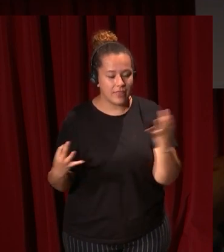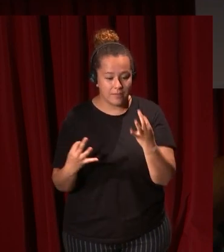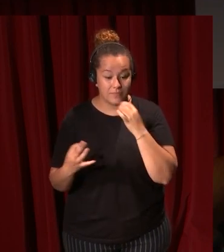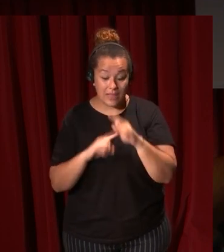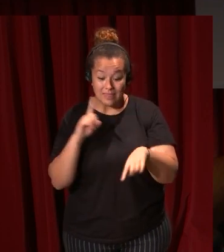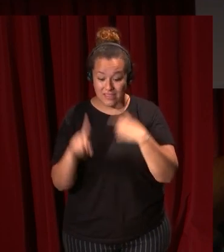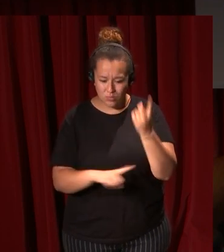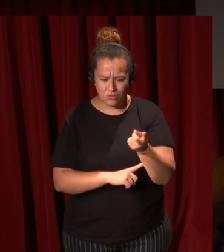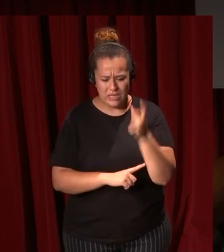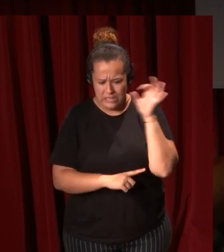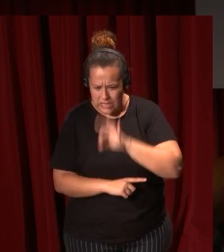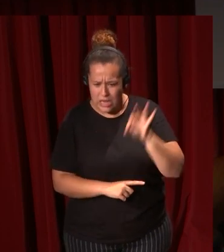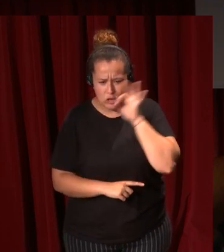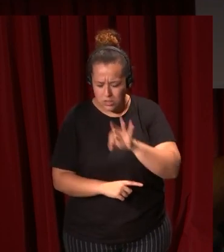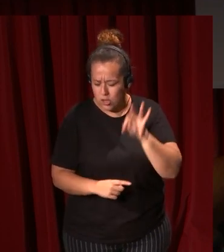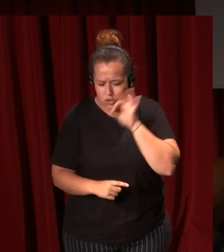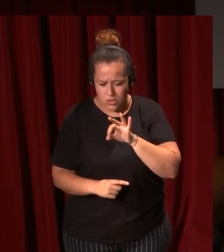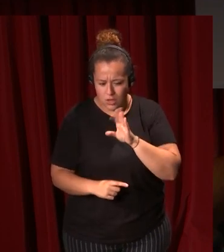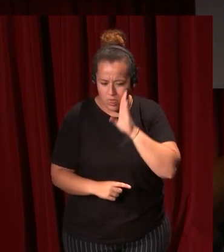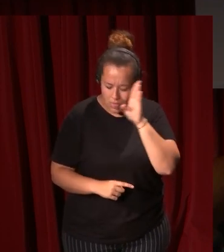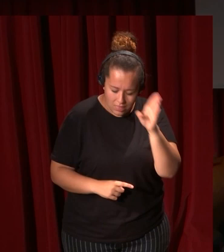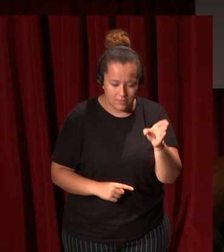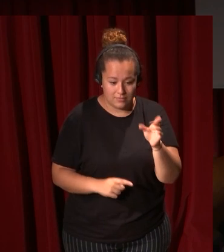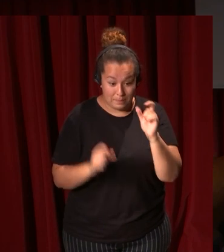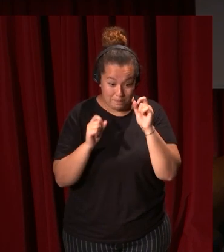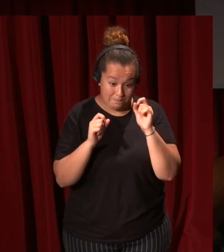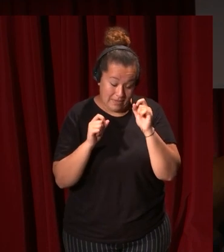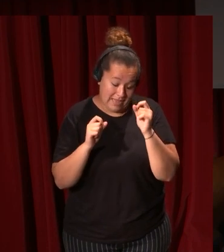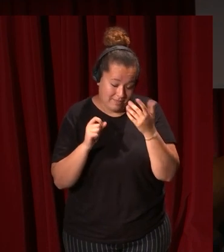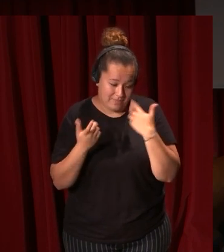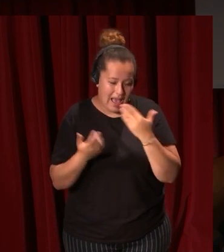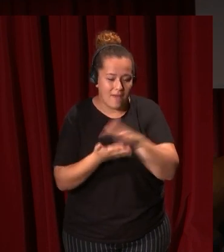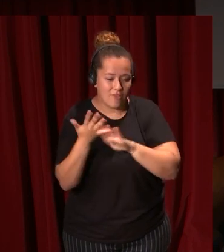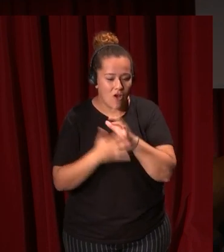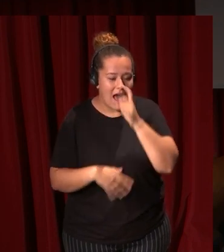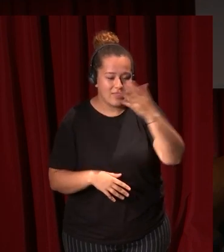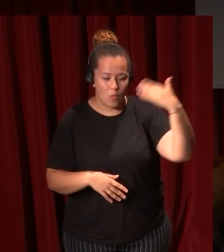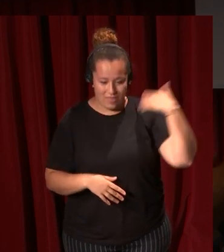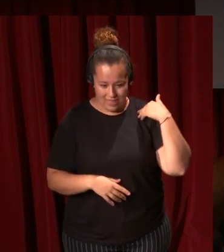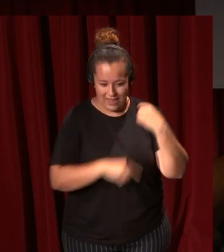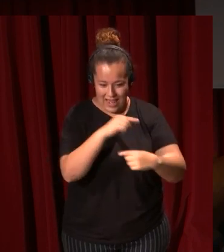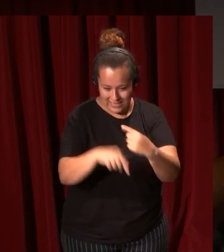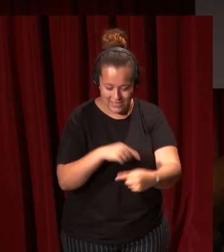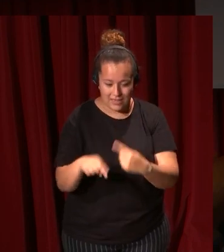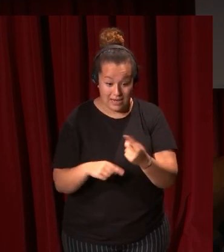después de haber estado tantos siglos dormida en la pintura en Italia él está hablando de la antigüedad clásica la despertaron Rafael de Urbino y Miguel Ángel